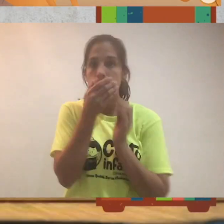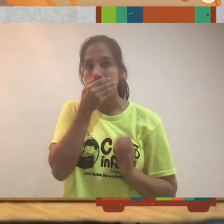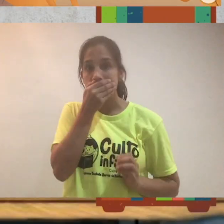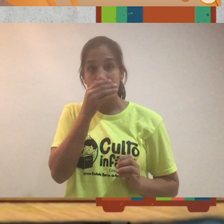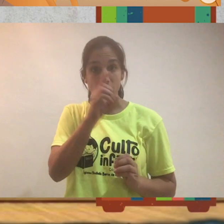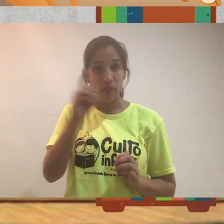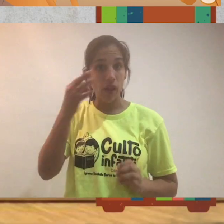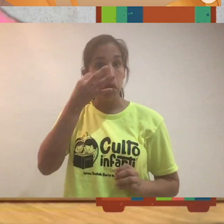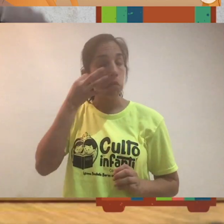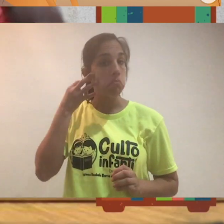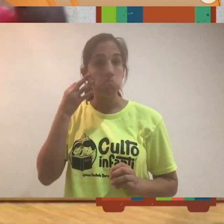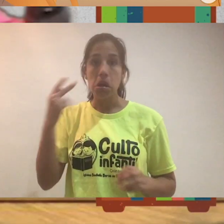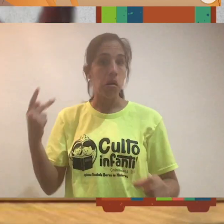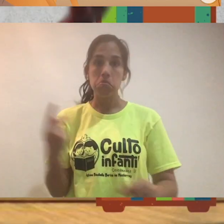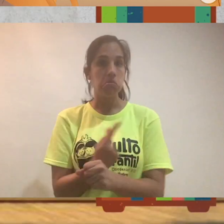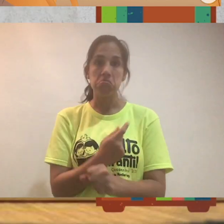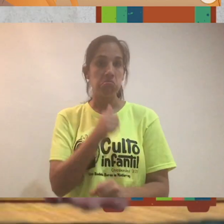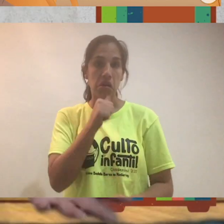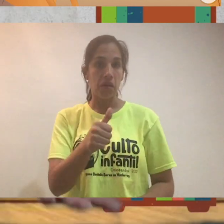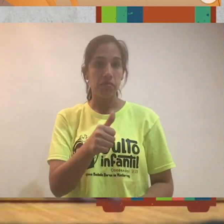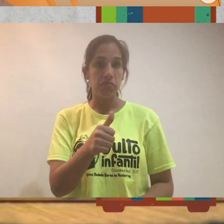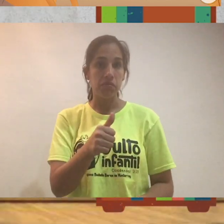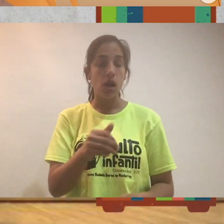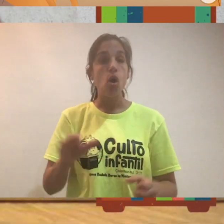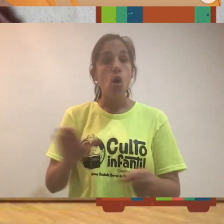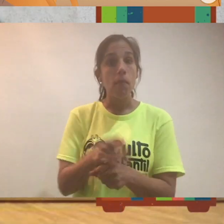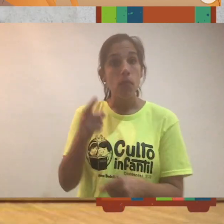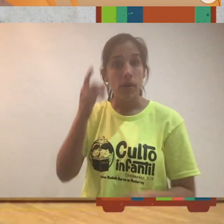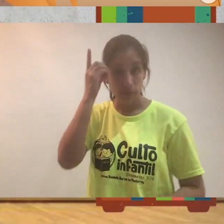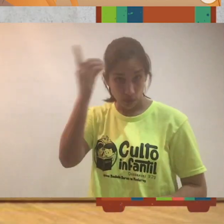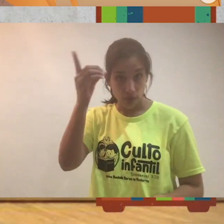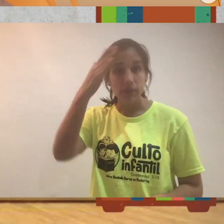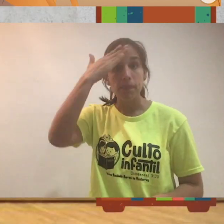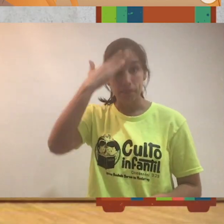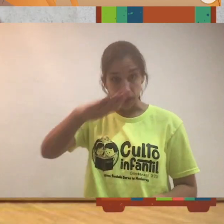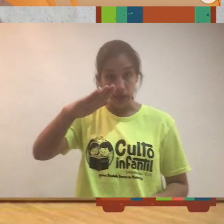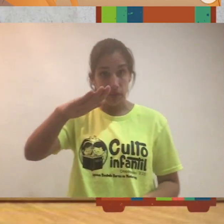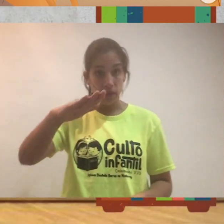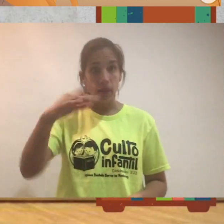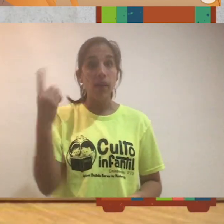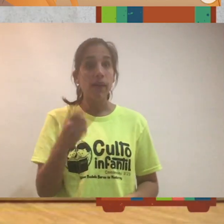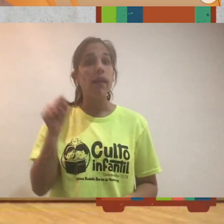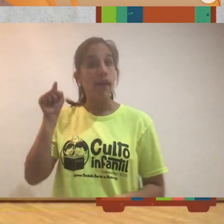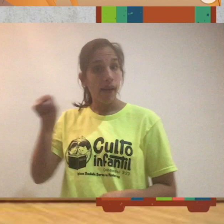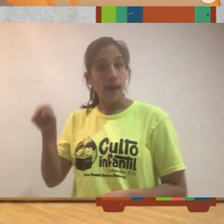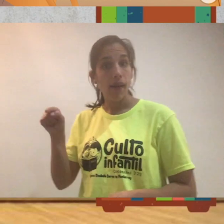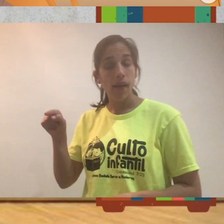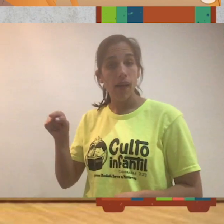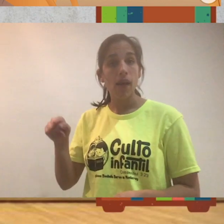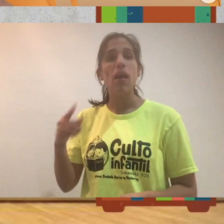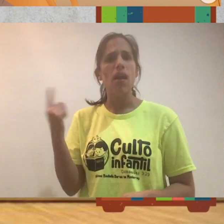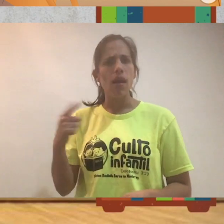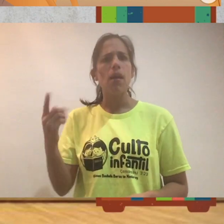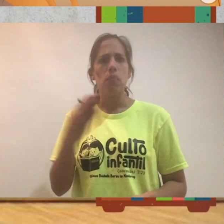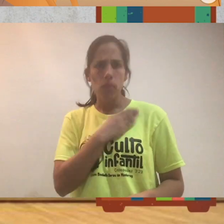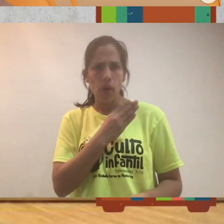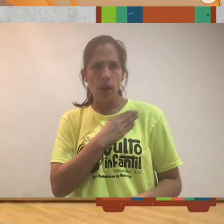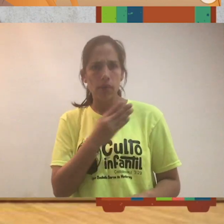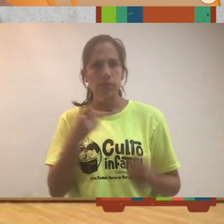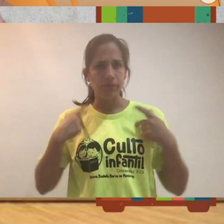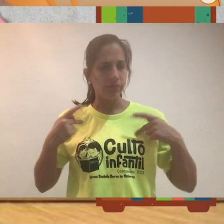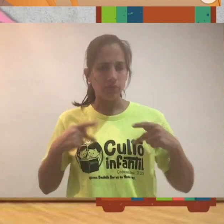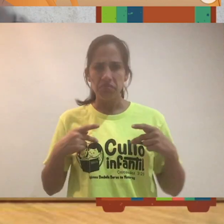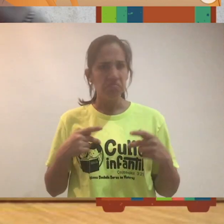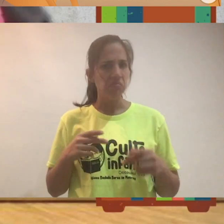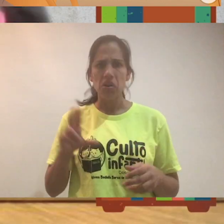de los leones y no me pasara nada porque Dios sabía que él era inocente,